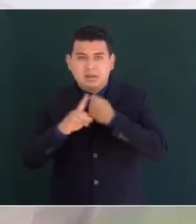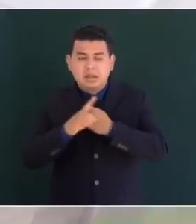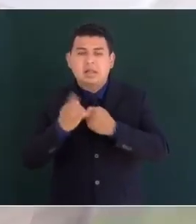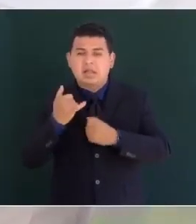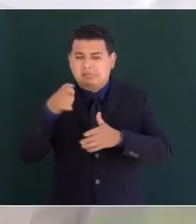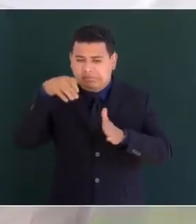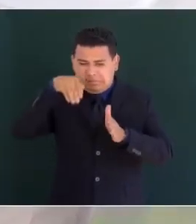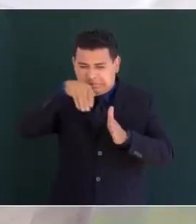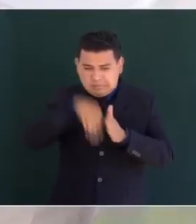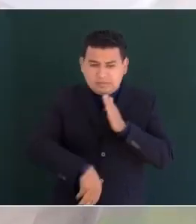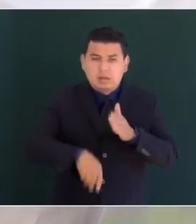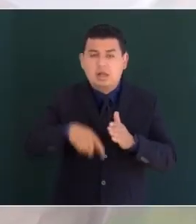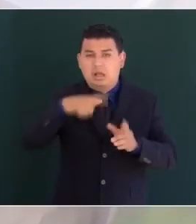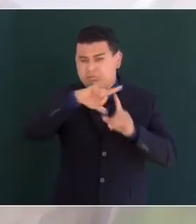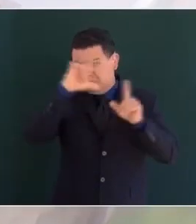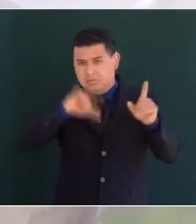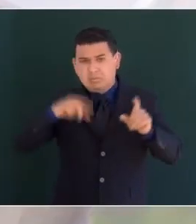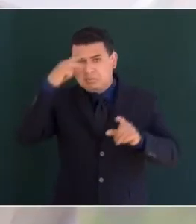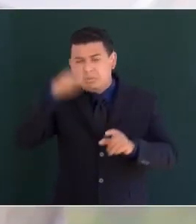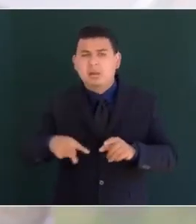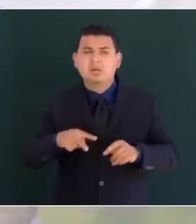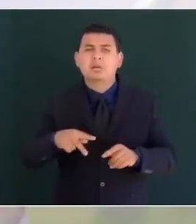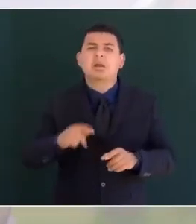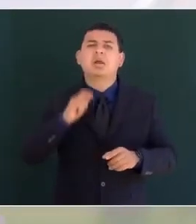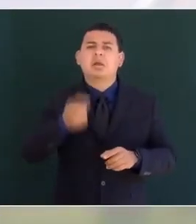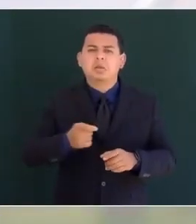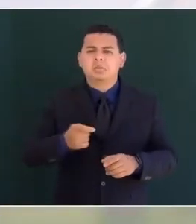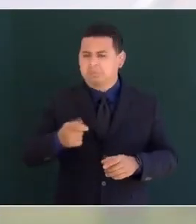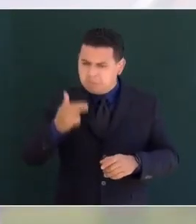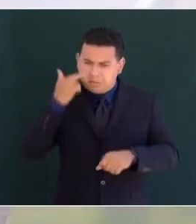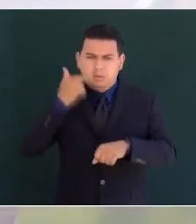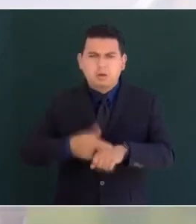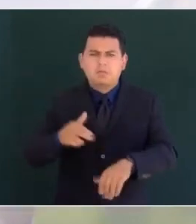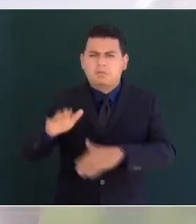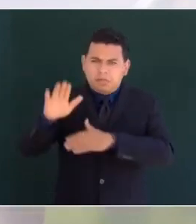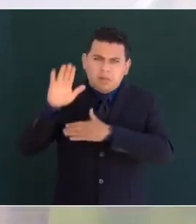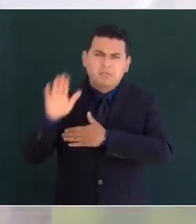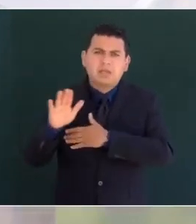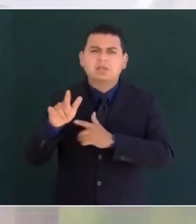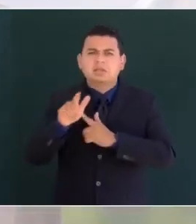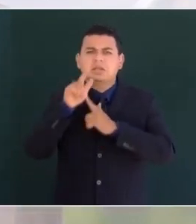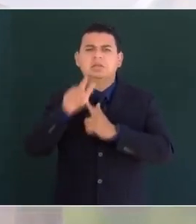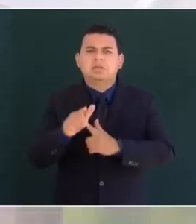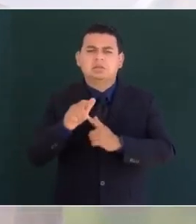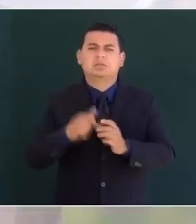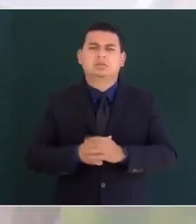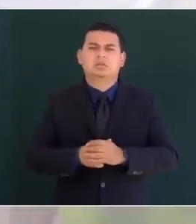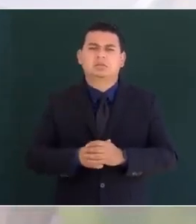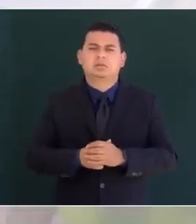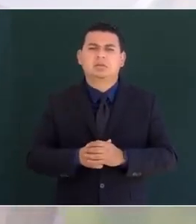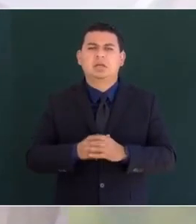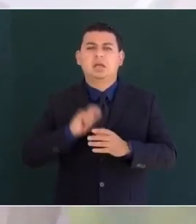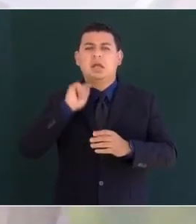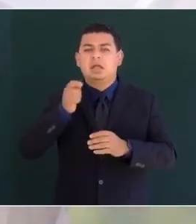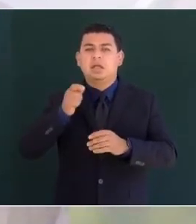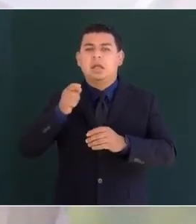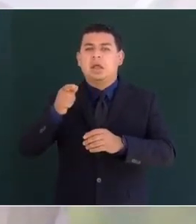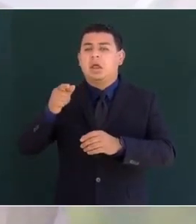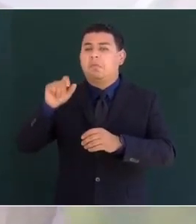económica el pueblo de México está comprometido en realizar cambios profundos